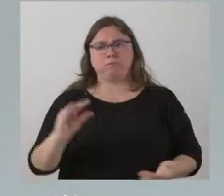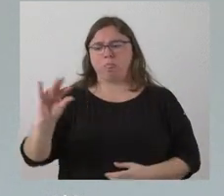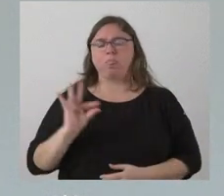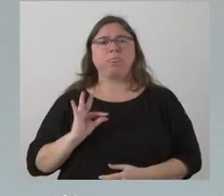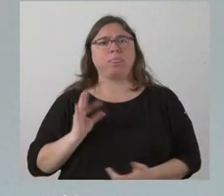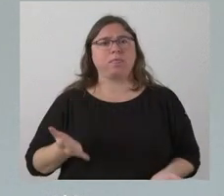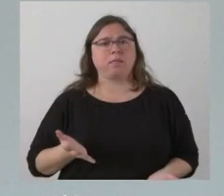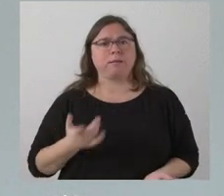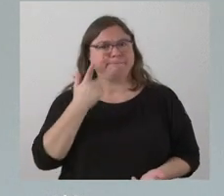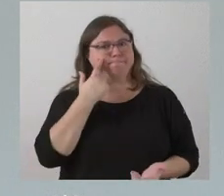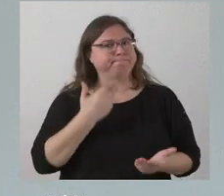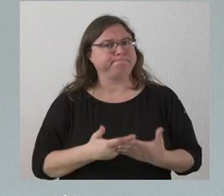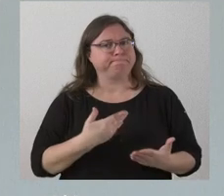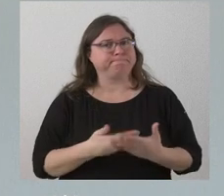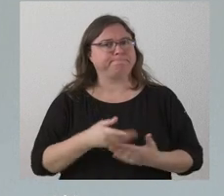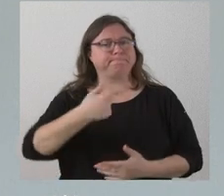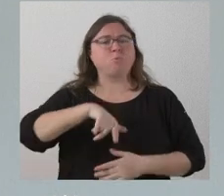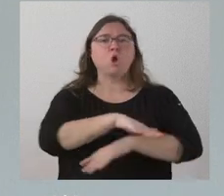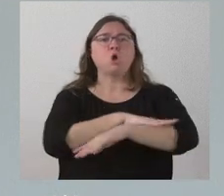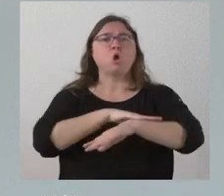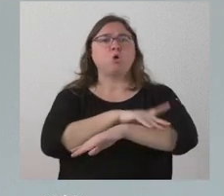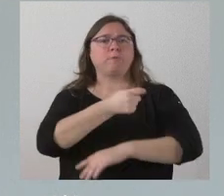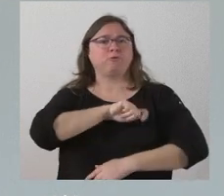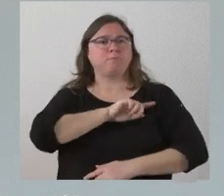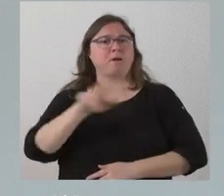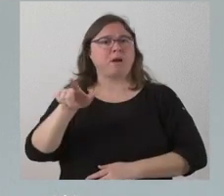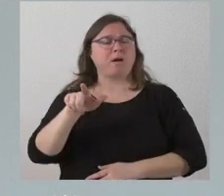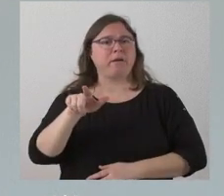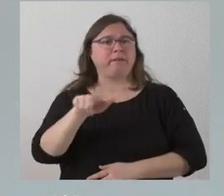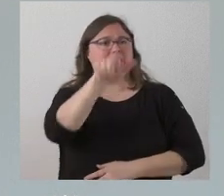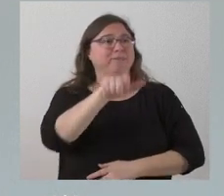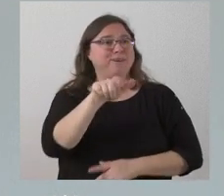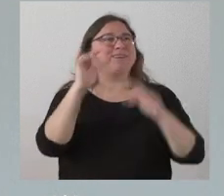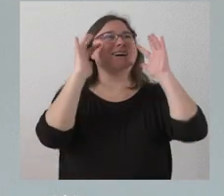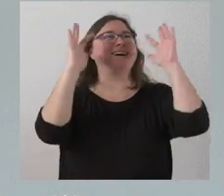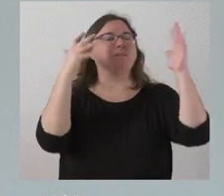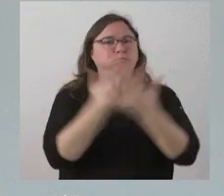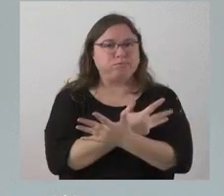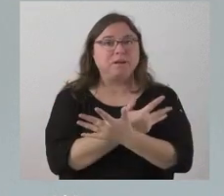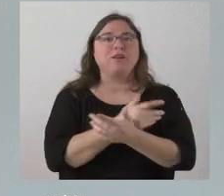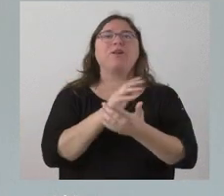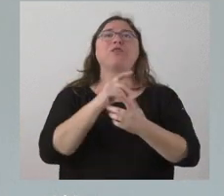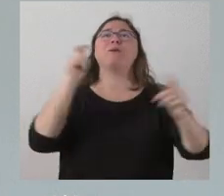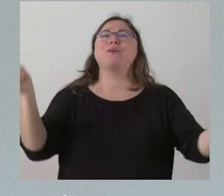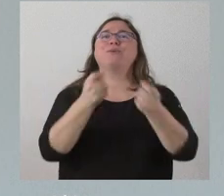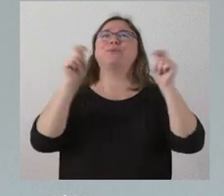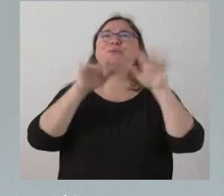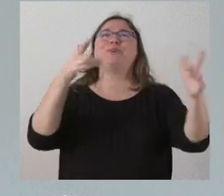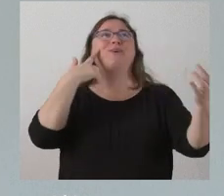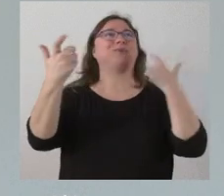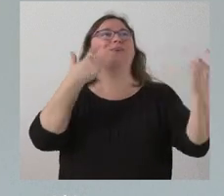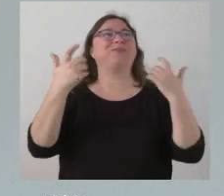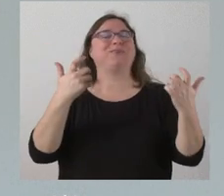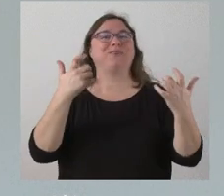viendo por parte del Gobierno que está defraudando muchas expectativas, hace muchas convocatorias que pueden resultar muy llamativas en un momento